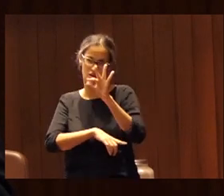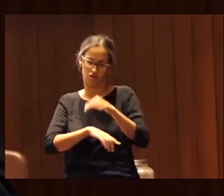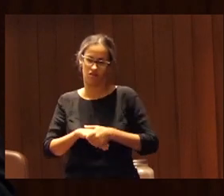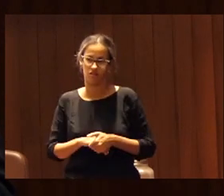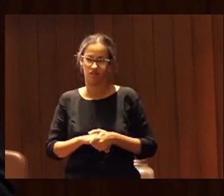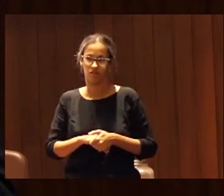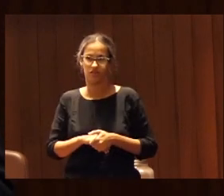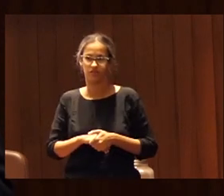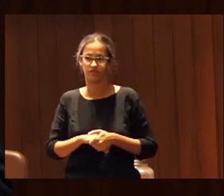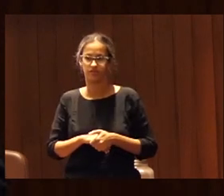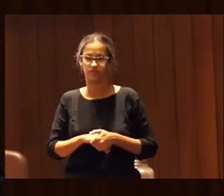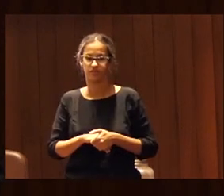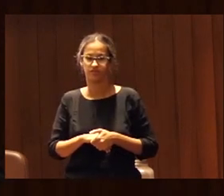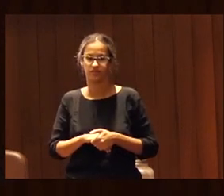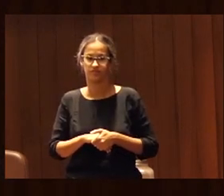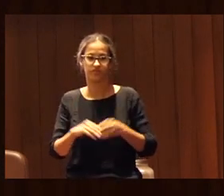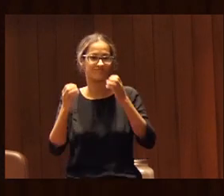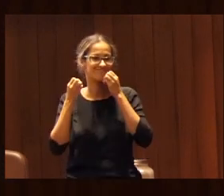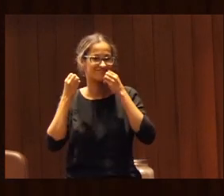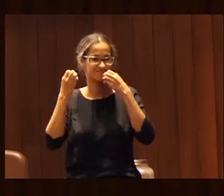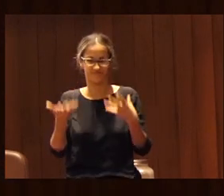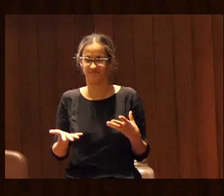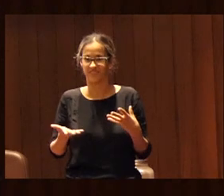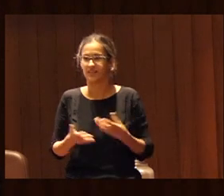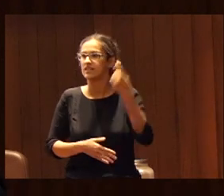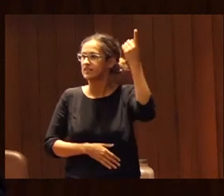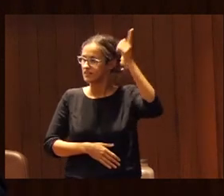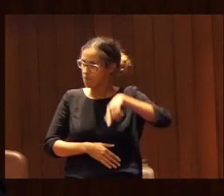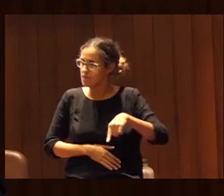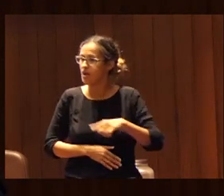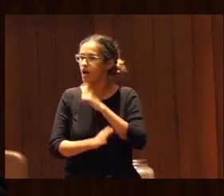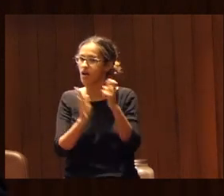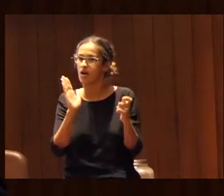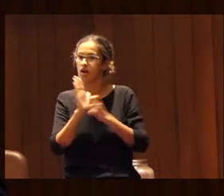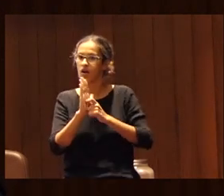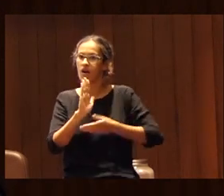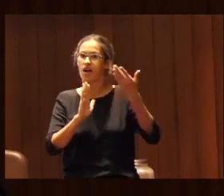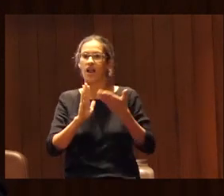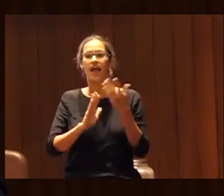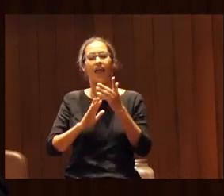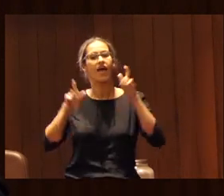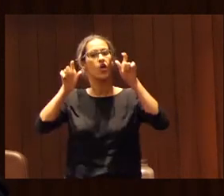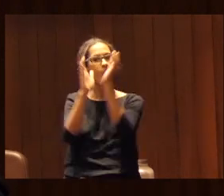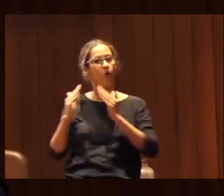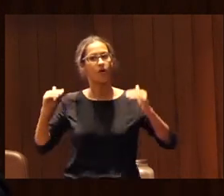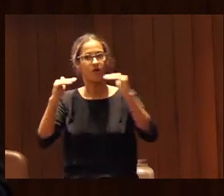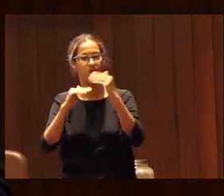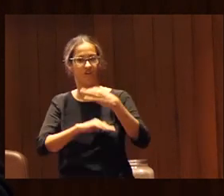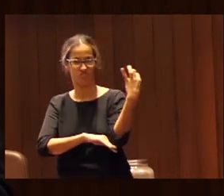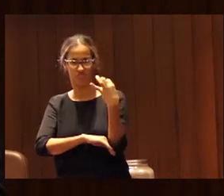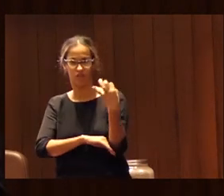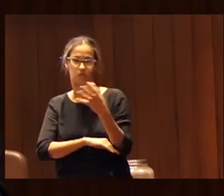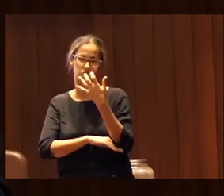en bien algún otro aspecto que me parece importante la coeducación ¿no? que aspectos a tener en cuenta en la